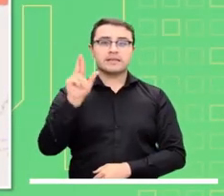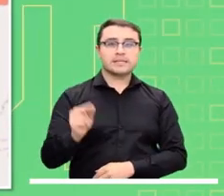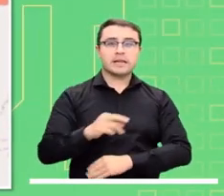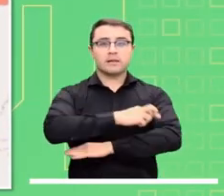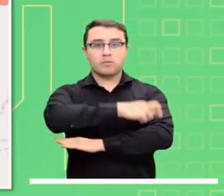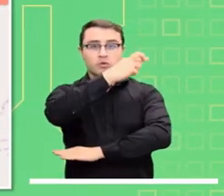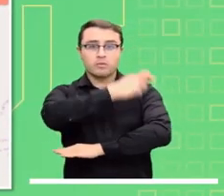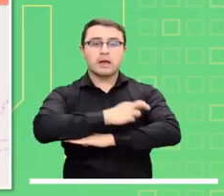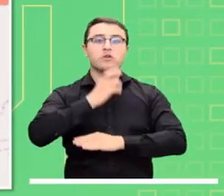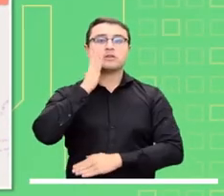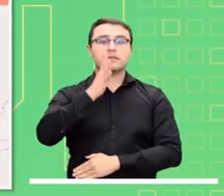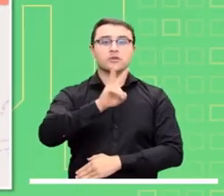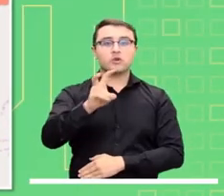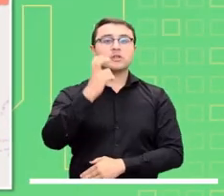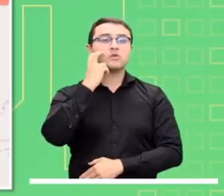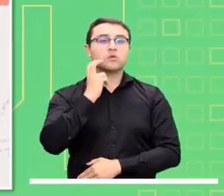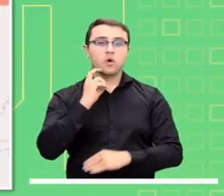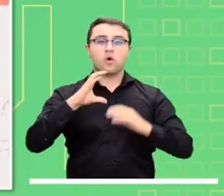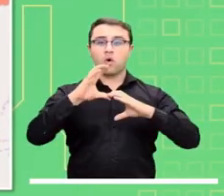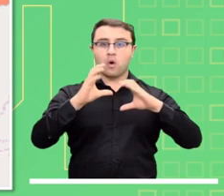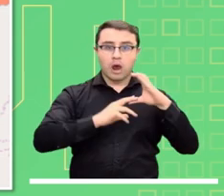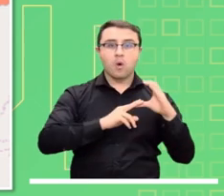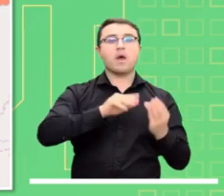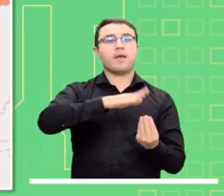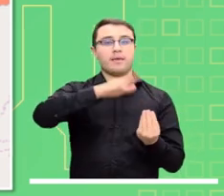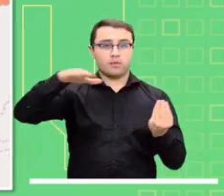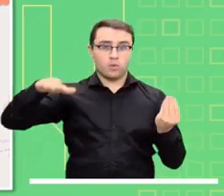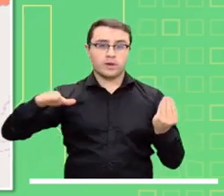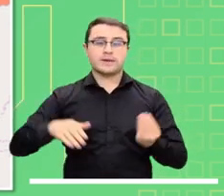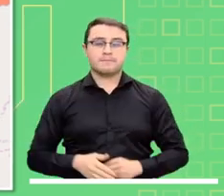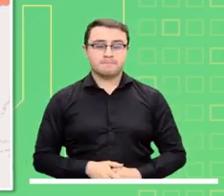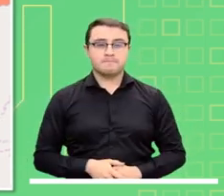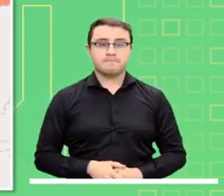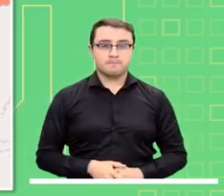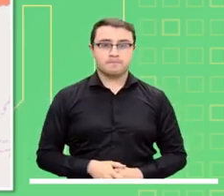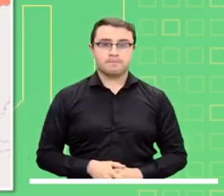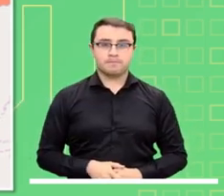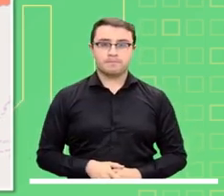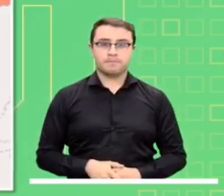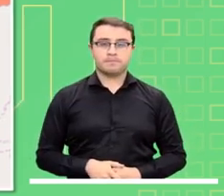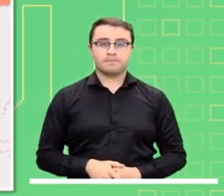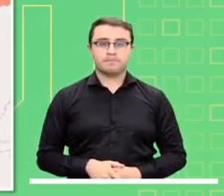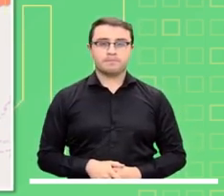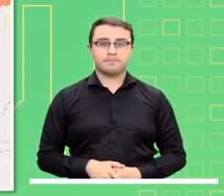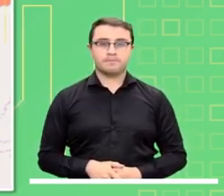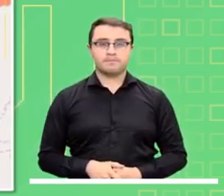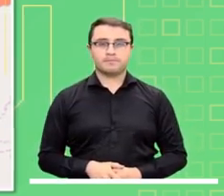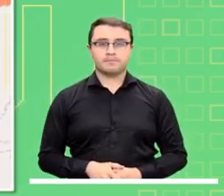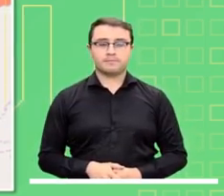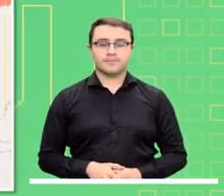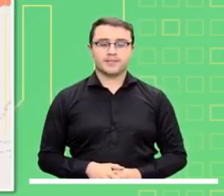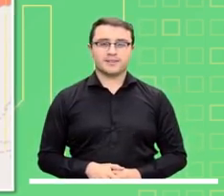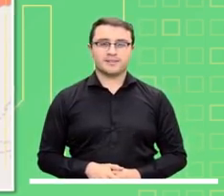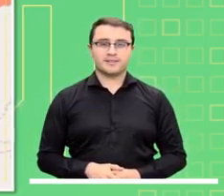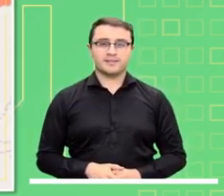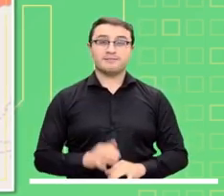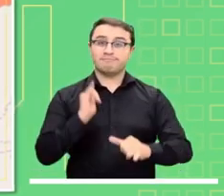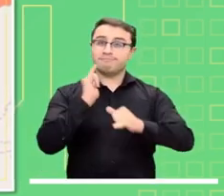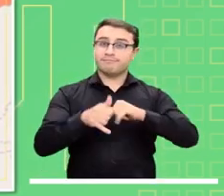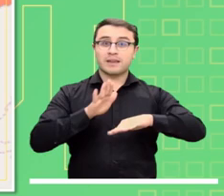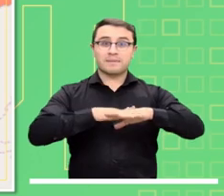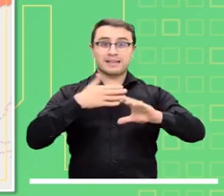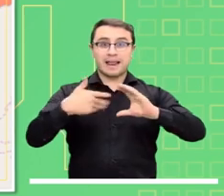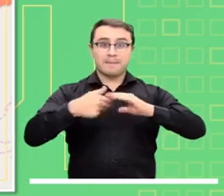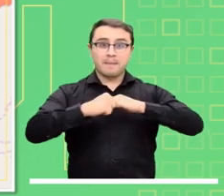Alerta roja por probabilidad de deslizamientos en zonas inestables de Valle del Cauca, Rizaralda, Putumayo, Norte de Santander, Chocó,